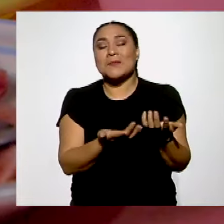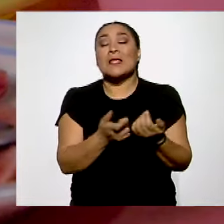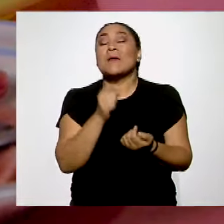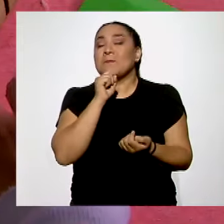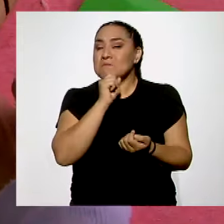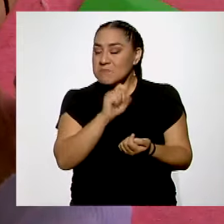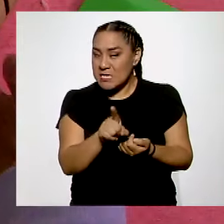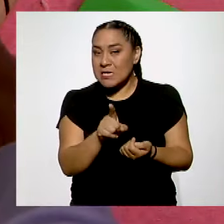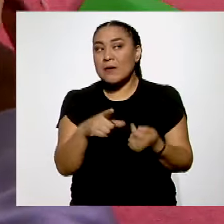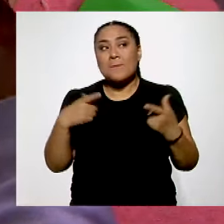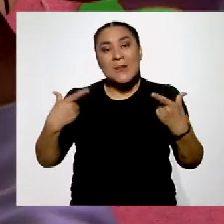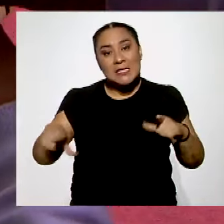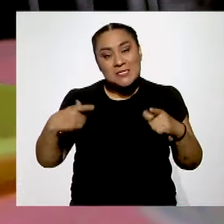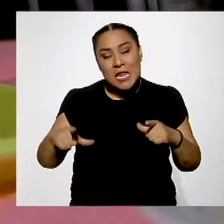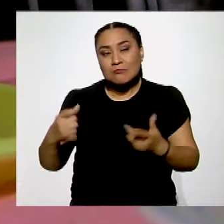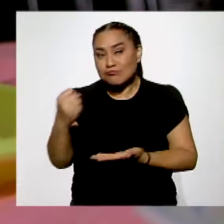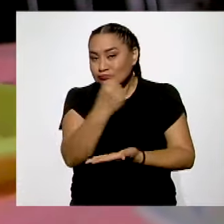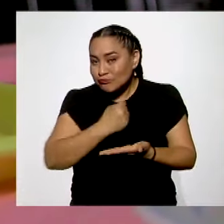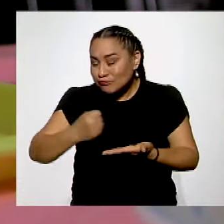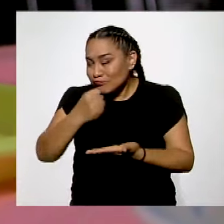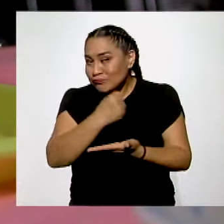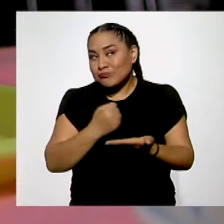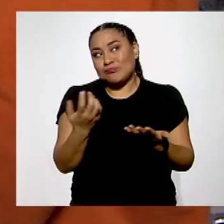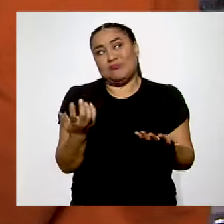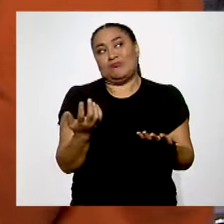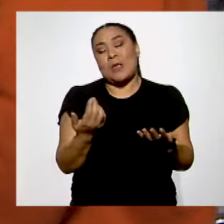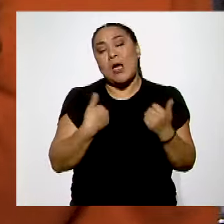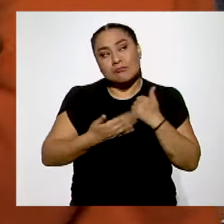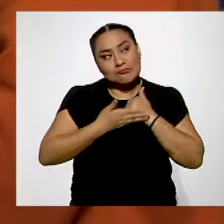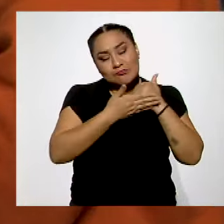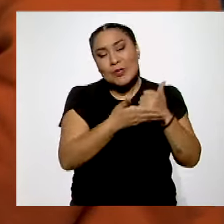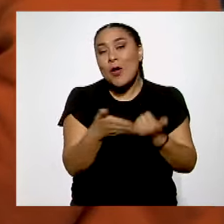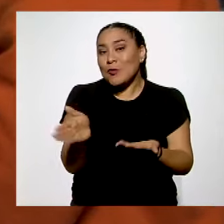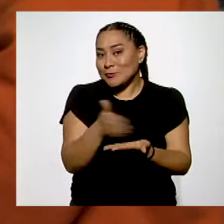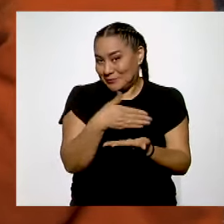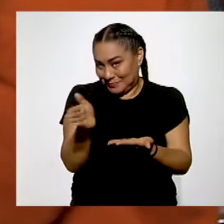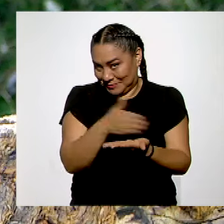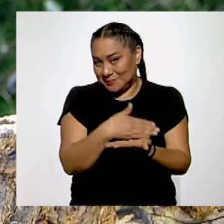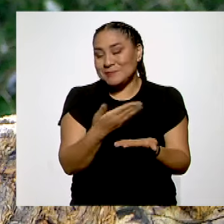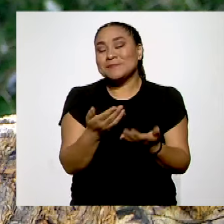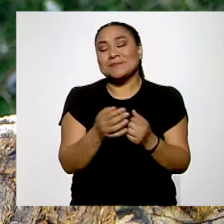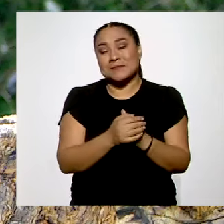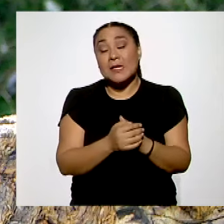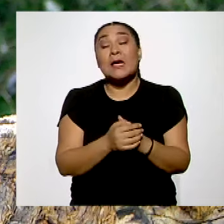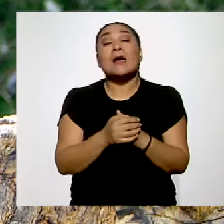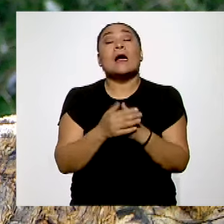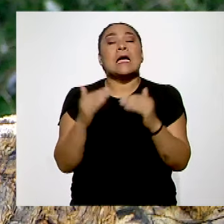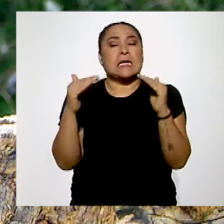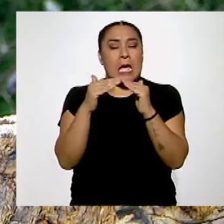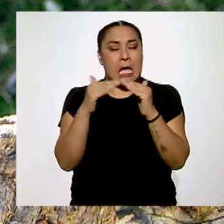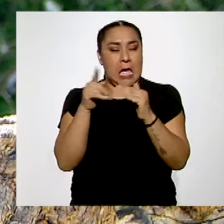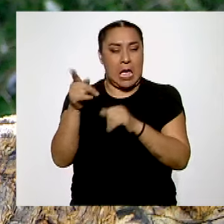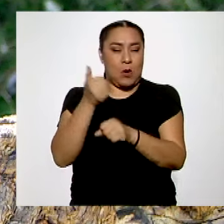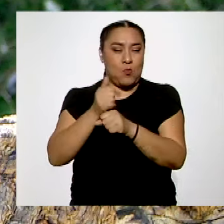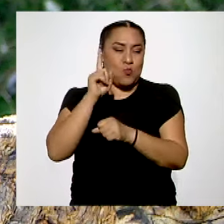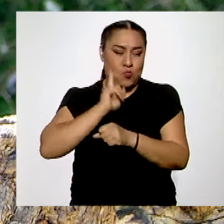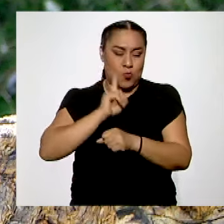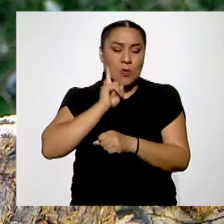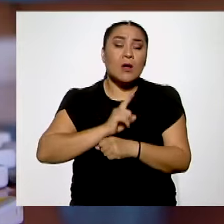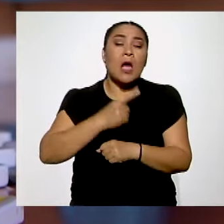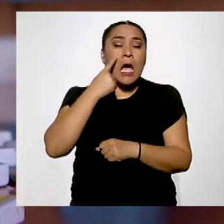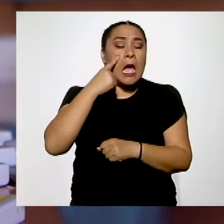hacer pastelitos y ayudar a cocinarle. En casa de mi abuela los